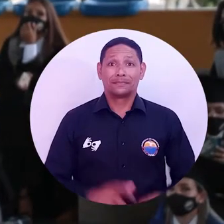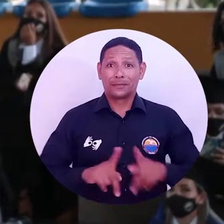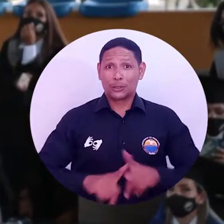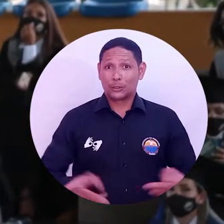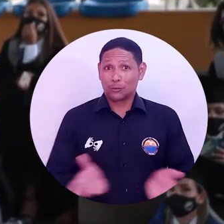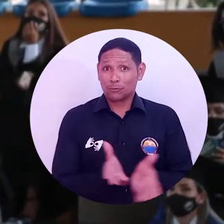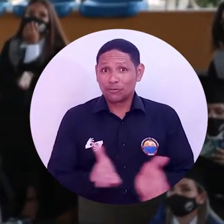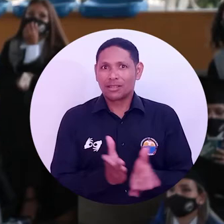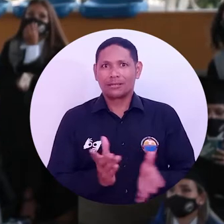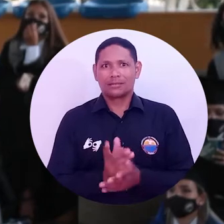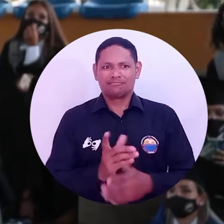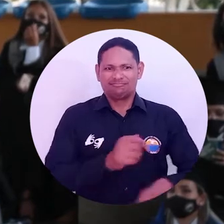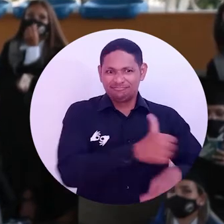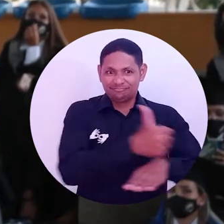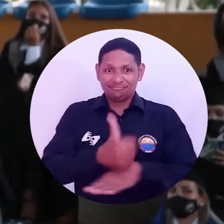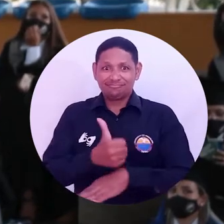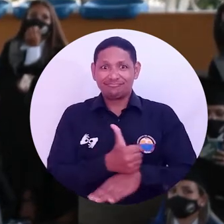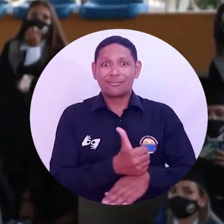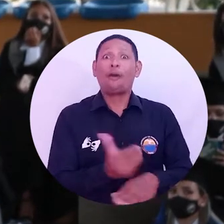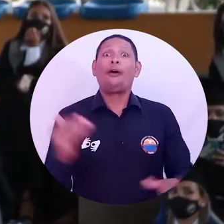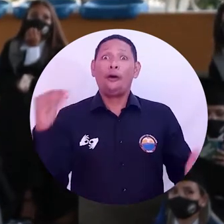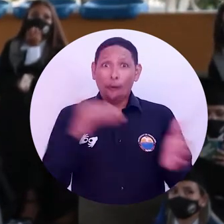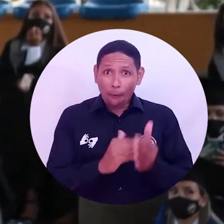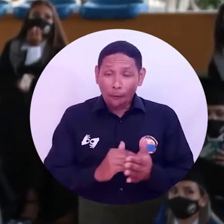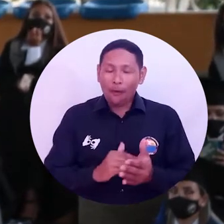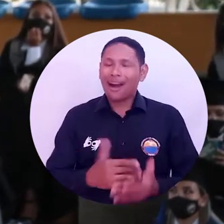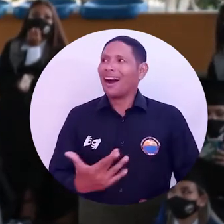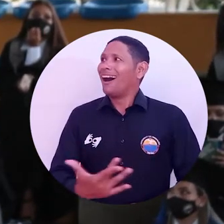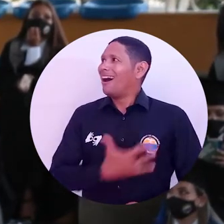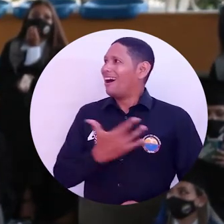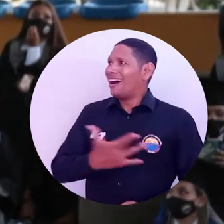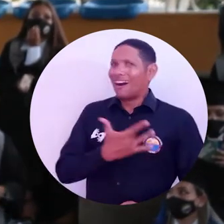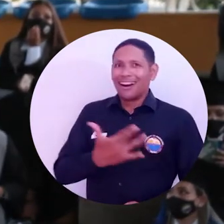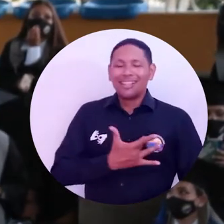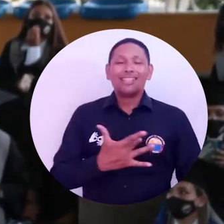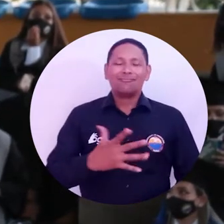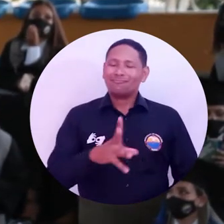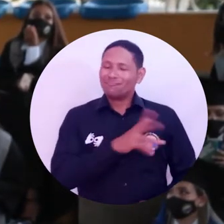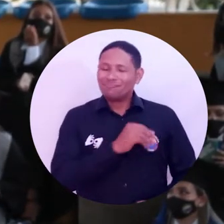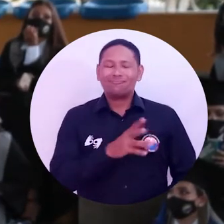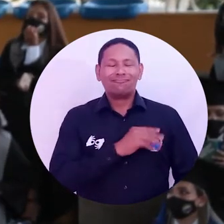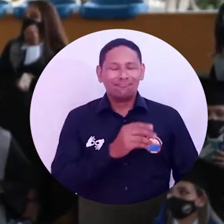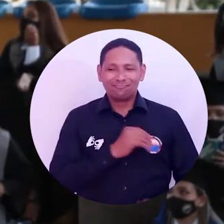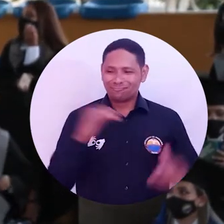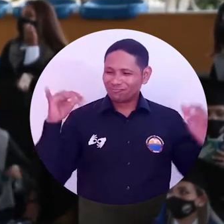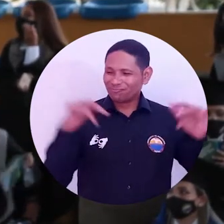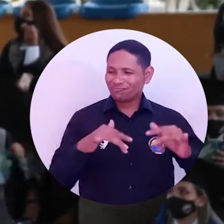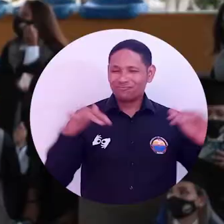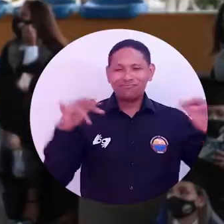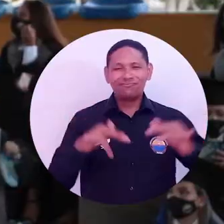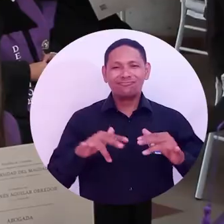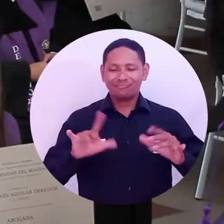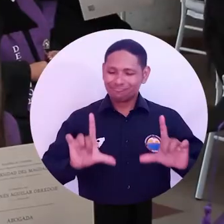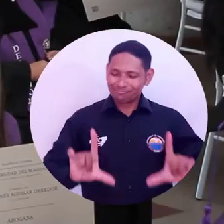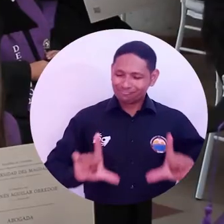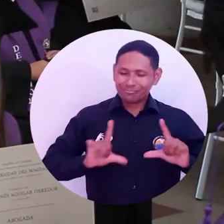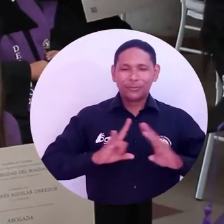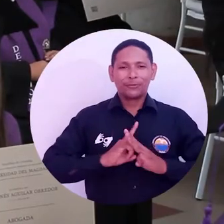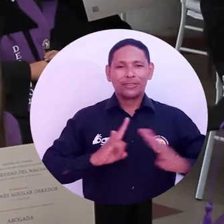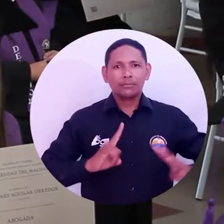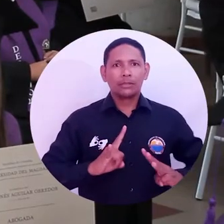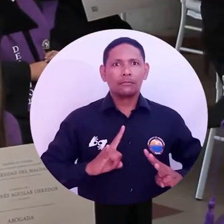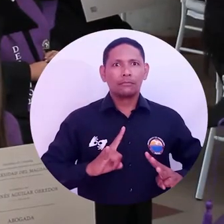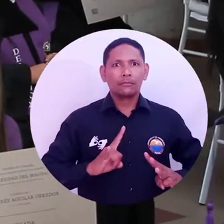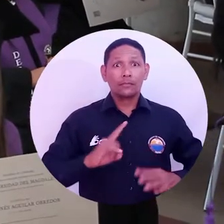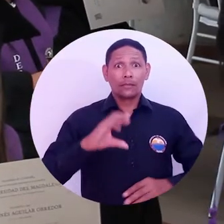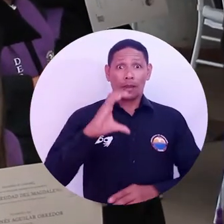Estudiantes y directivos volvieron a vivir el cálido ambiente de regocijo propio de las ceremonias de graduación de la Universidad del Magdalena. Graduados